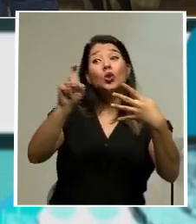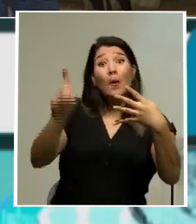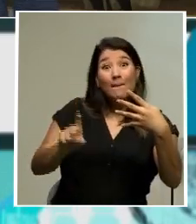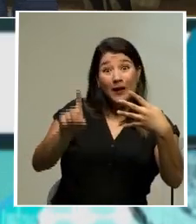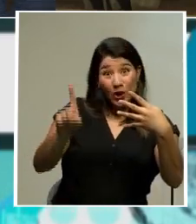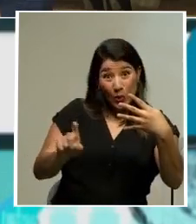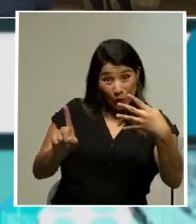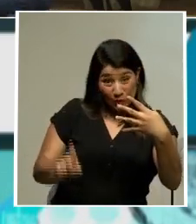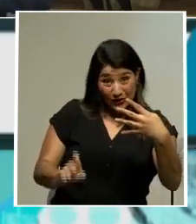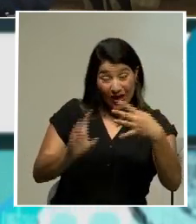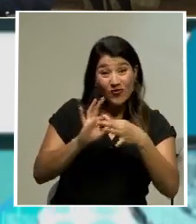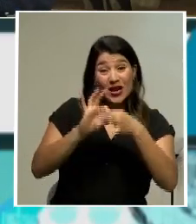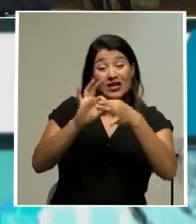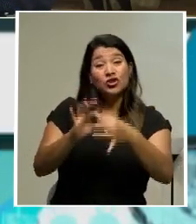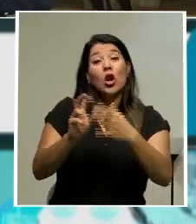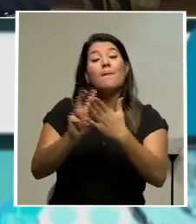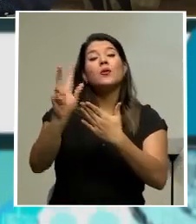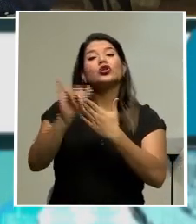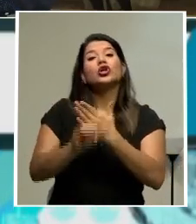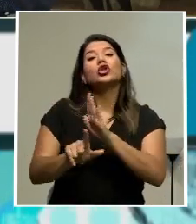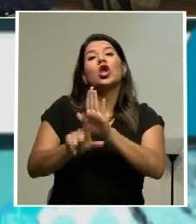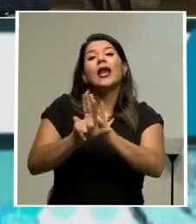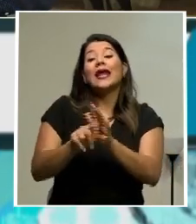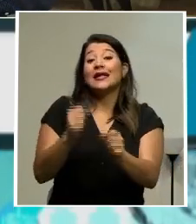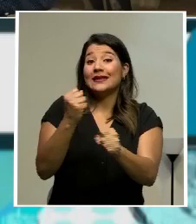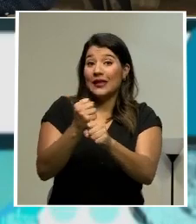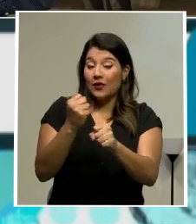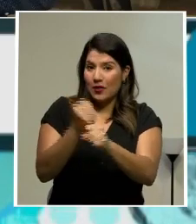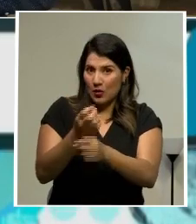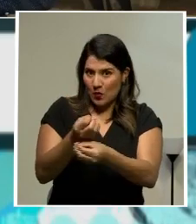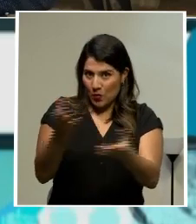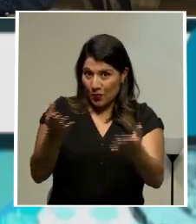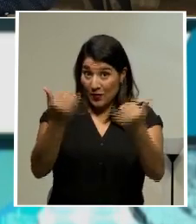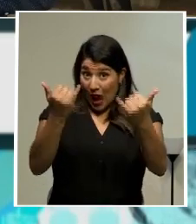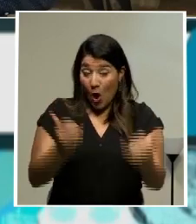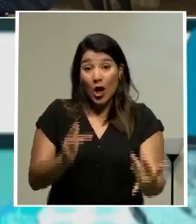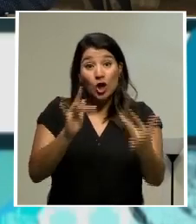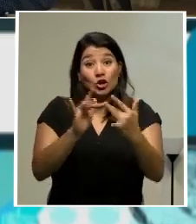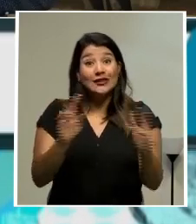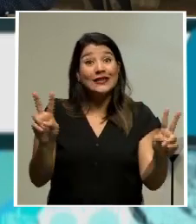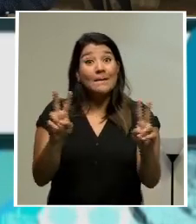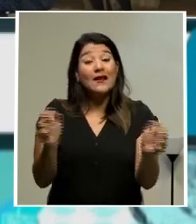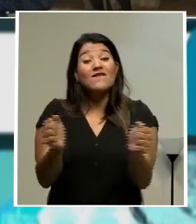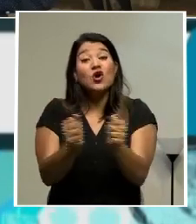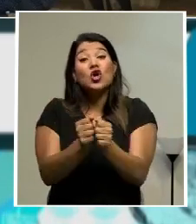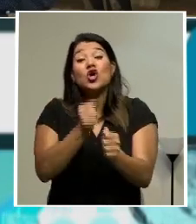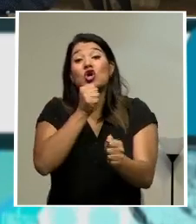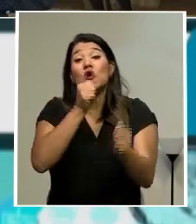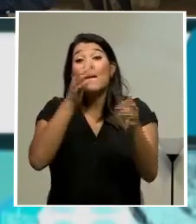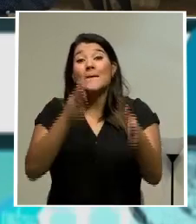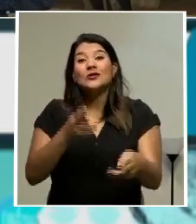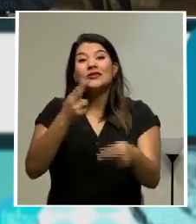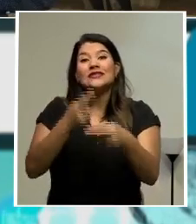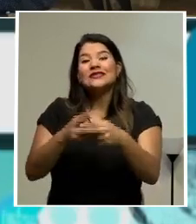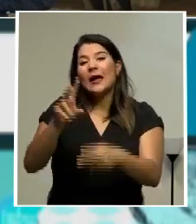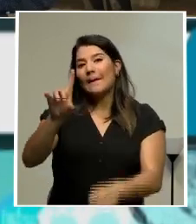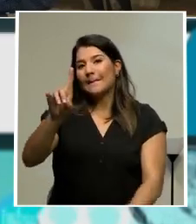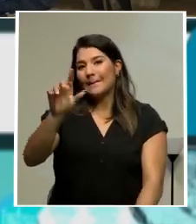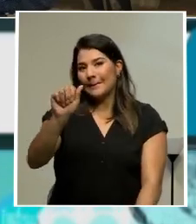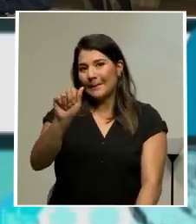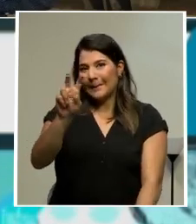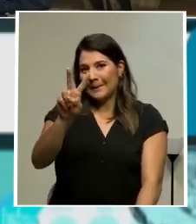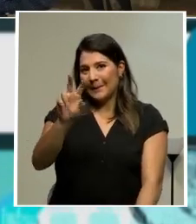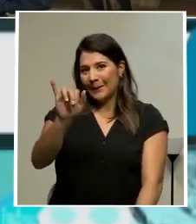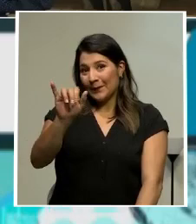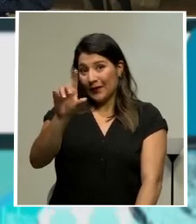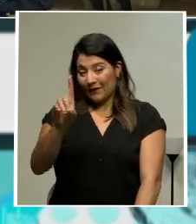de ley Marco de Empleo Público. Vamos a un pase en vivo con el periodista David Robertsi, quien nos va a